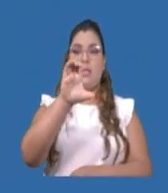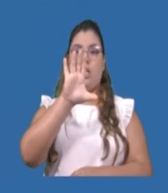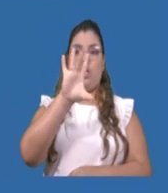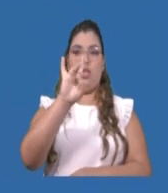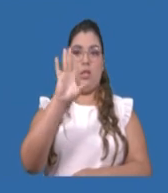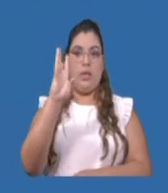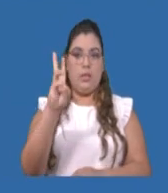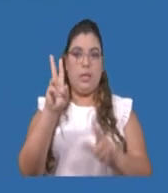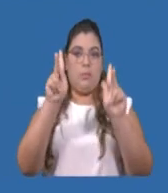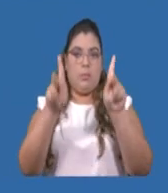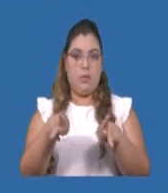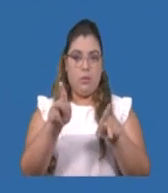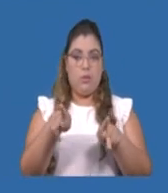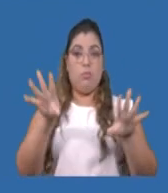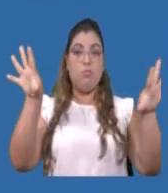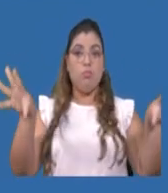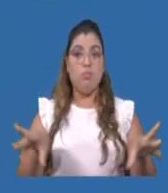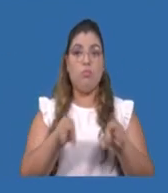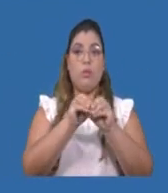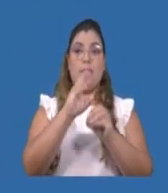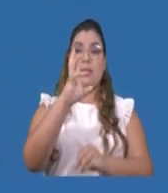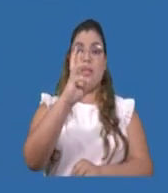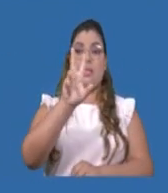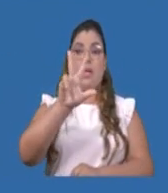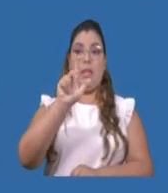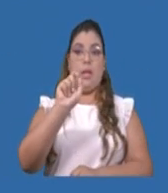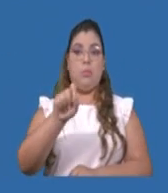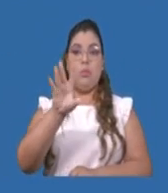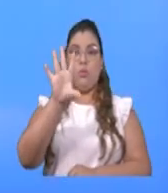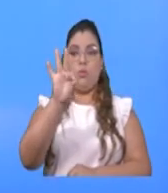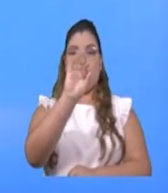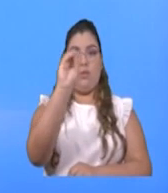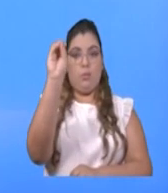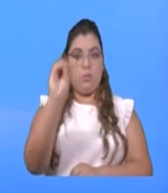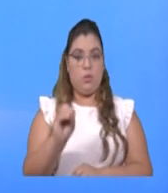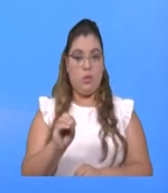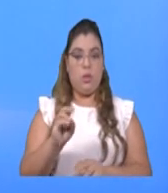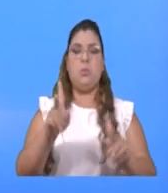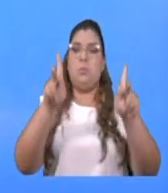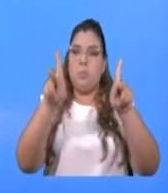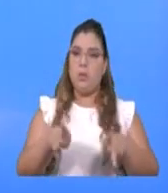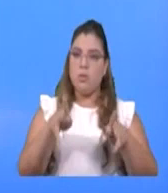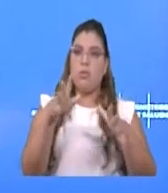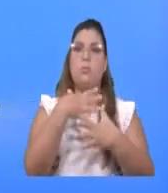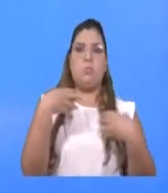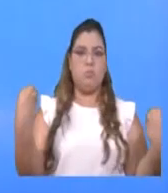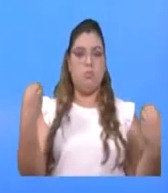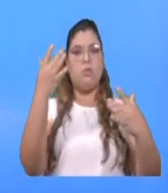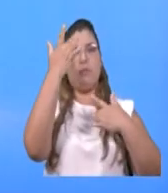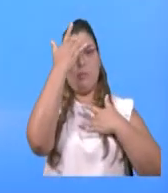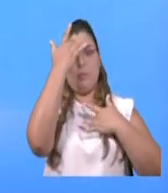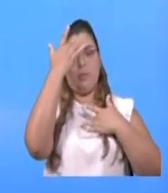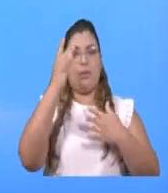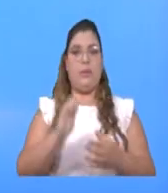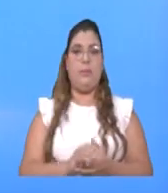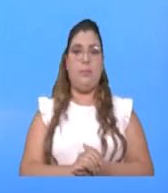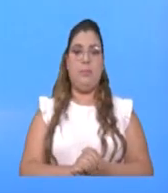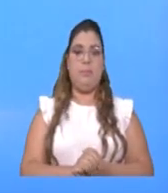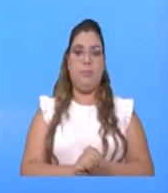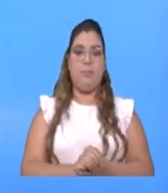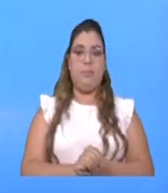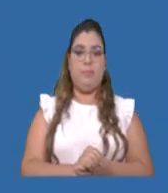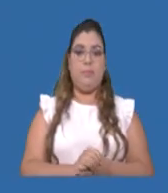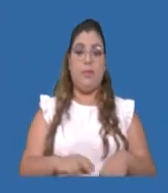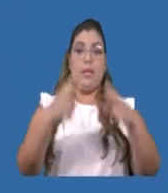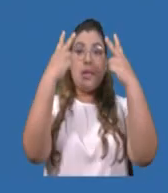Y un total entonces de 63.9% de recuperación. Total de